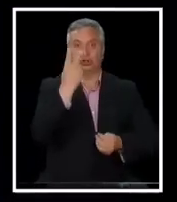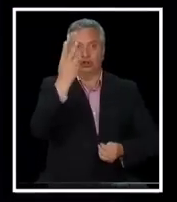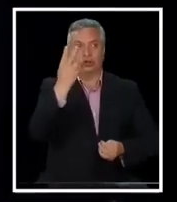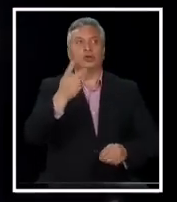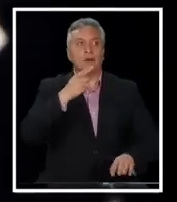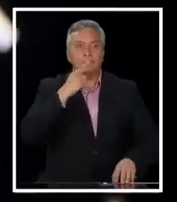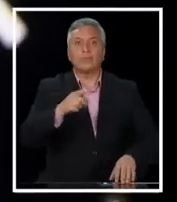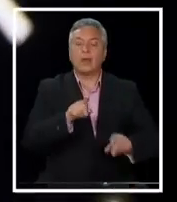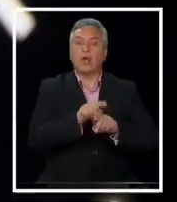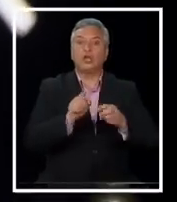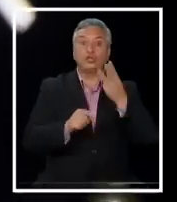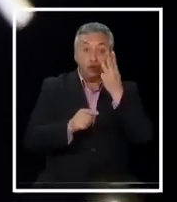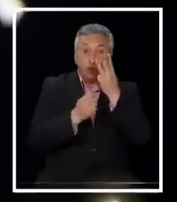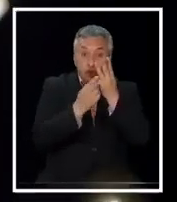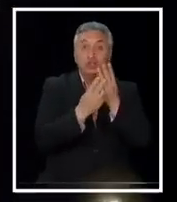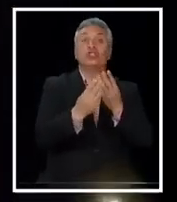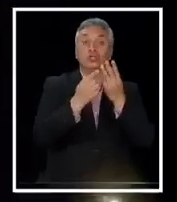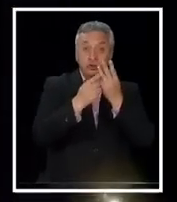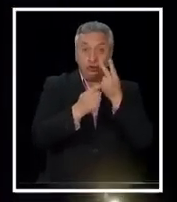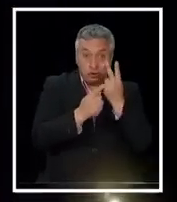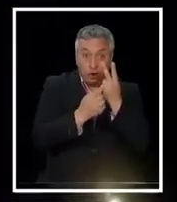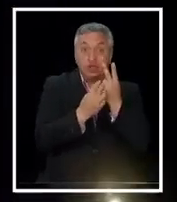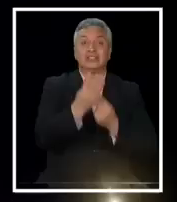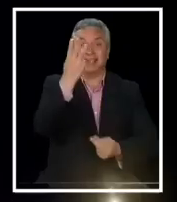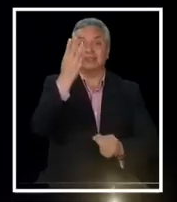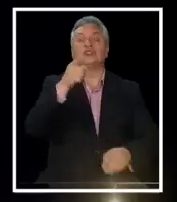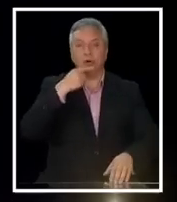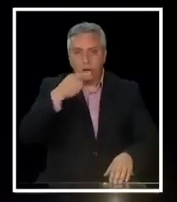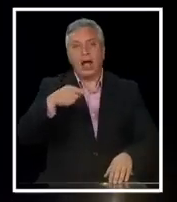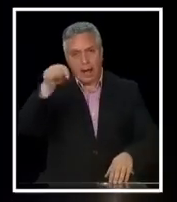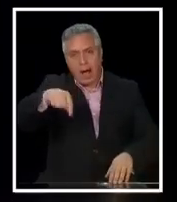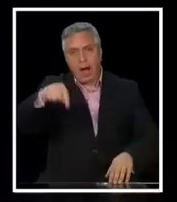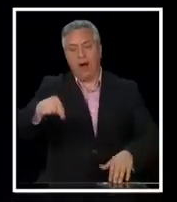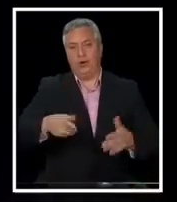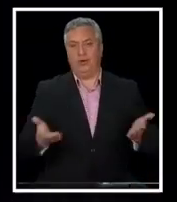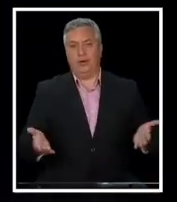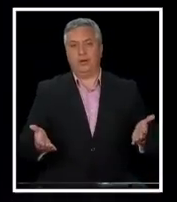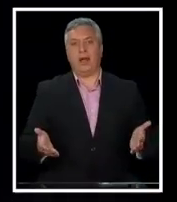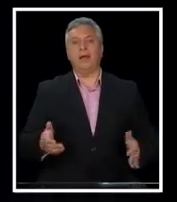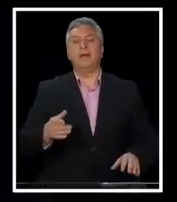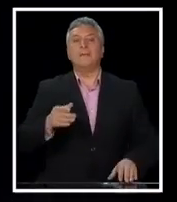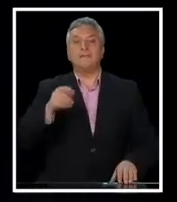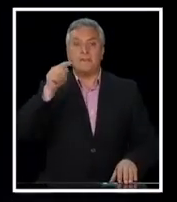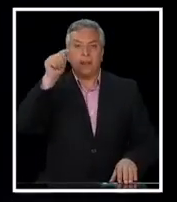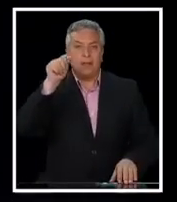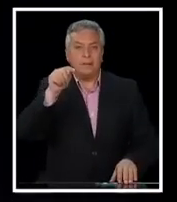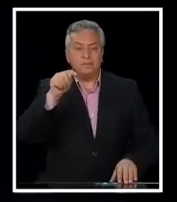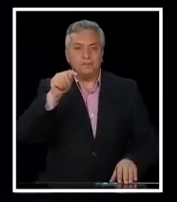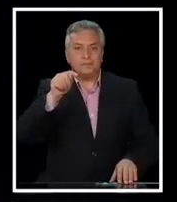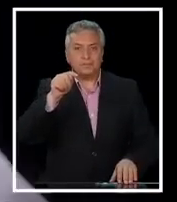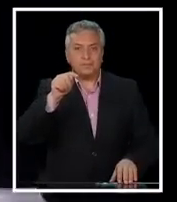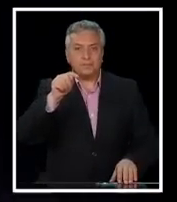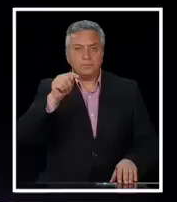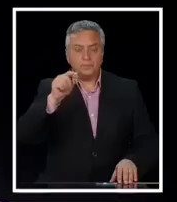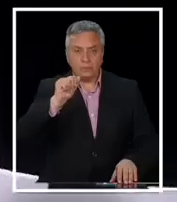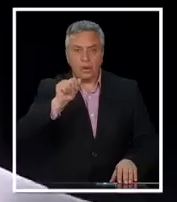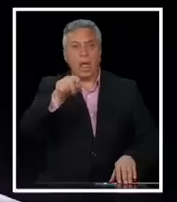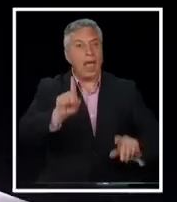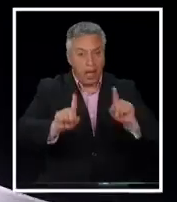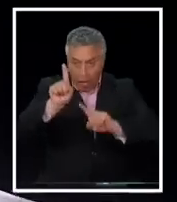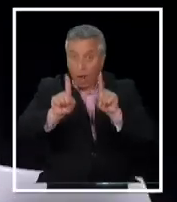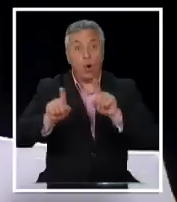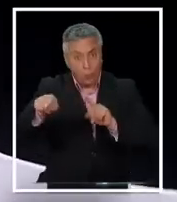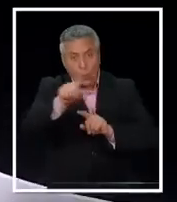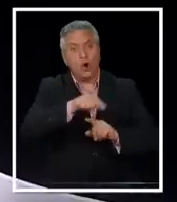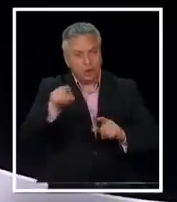tercios para modificar. Si no se logran los dos tercios, cuatro séptimos más referéndum. Y además, en algunos casos